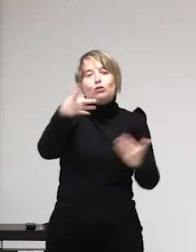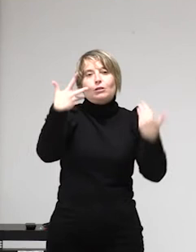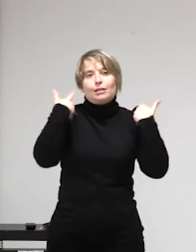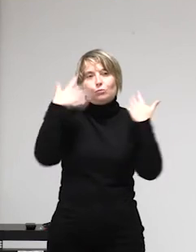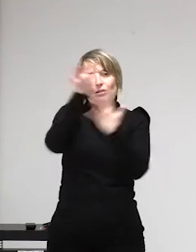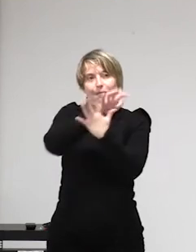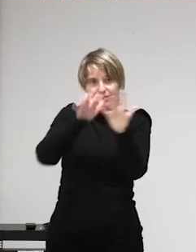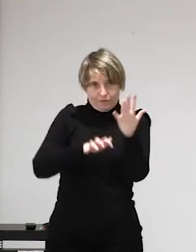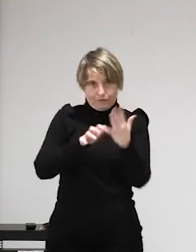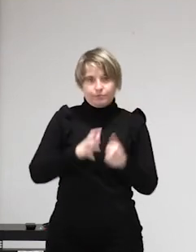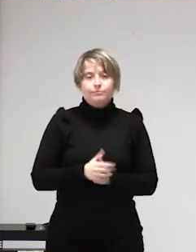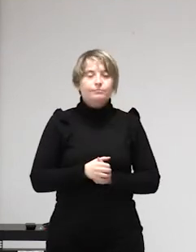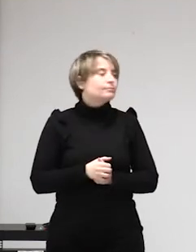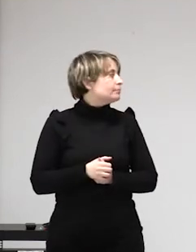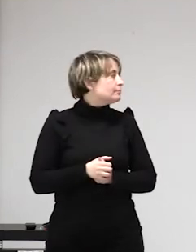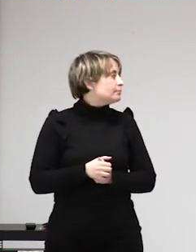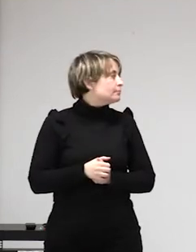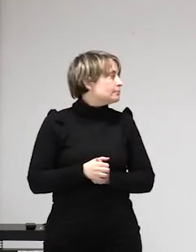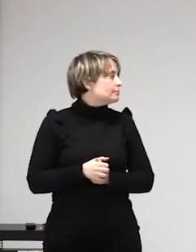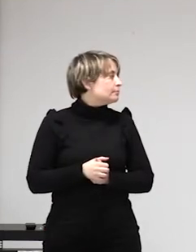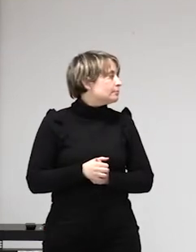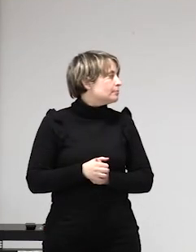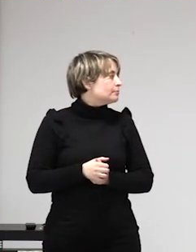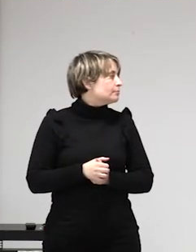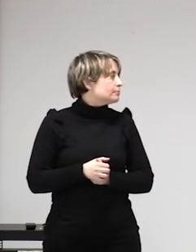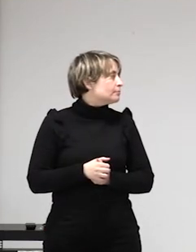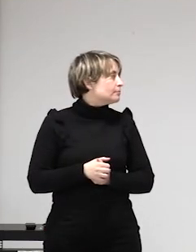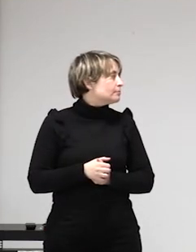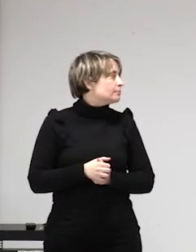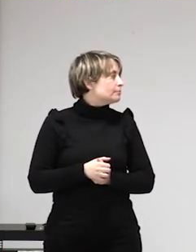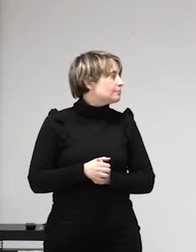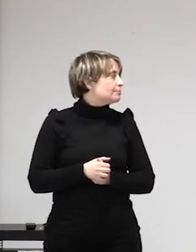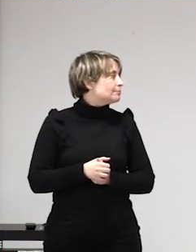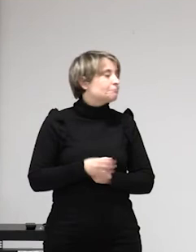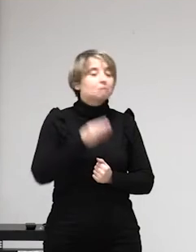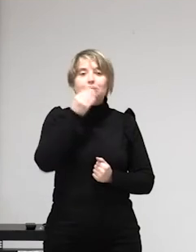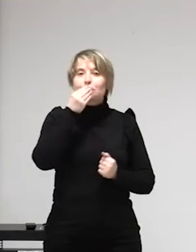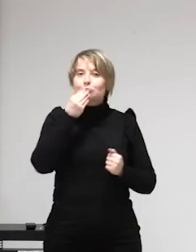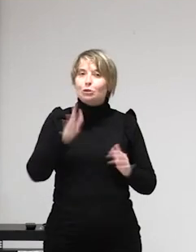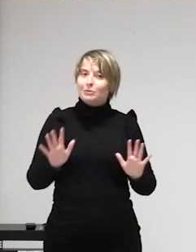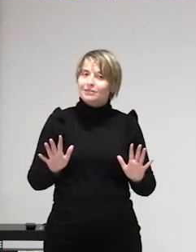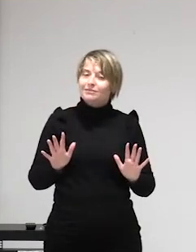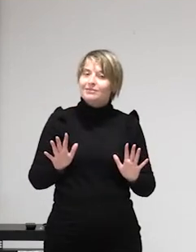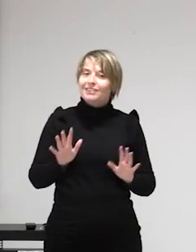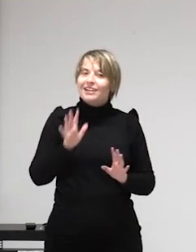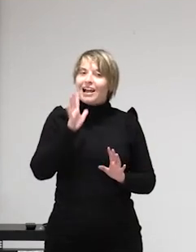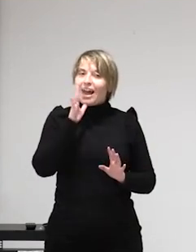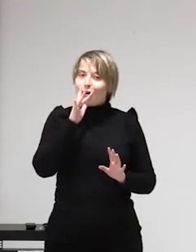alrededor de una de cada veinte víctimas de trata su número en Europa ascendería a 140.000 aproximadamente